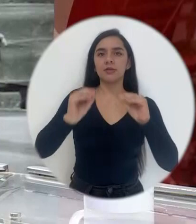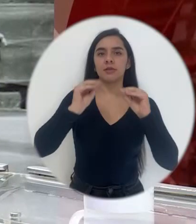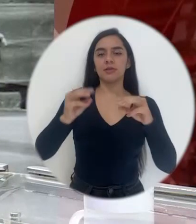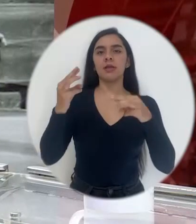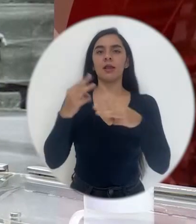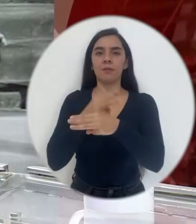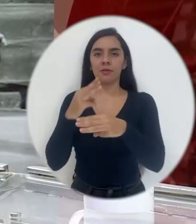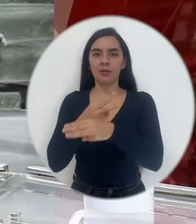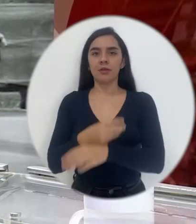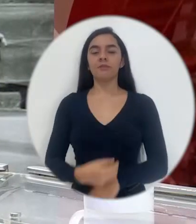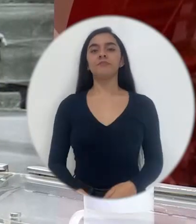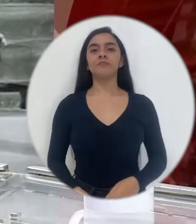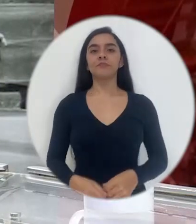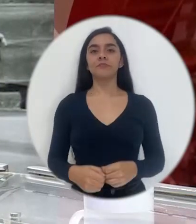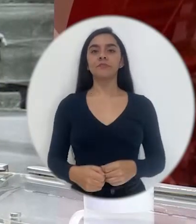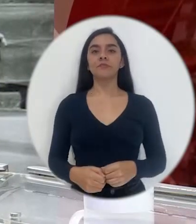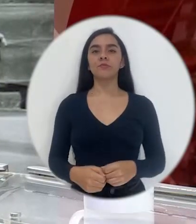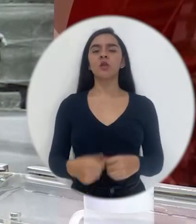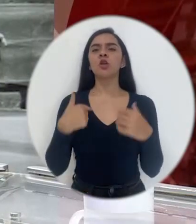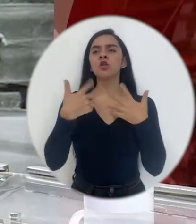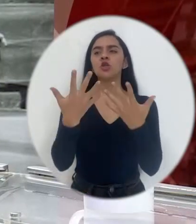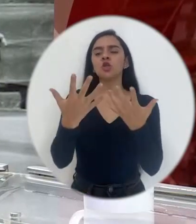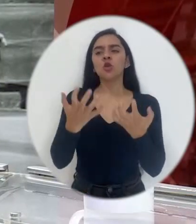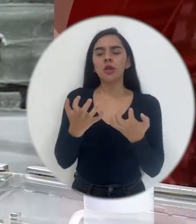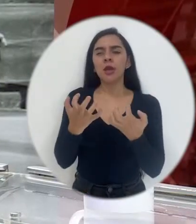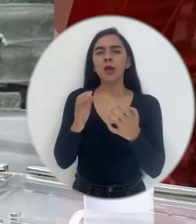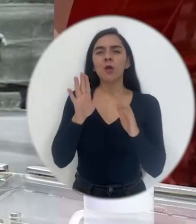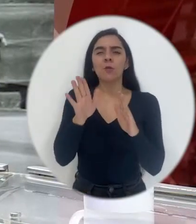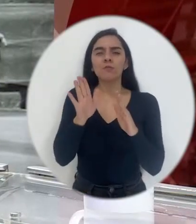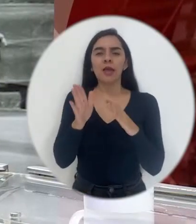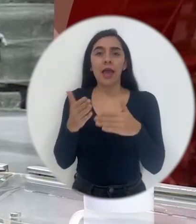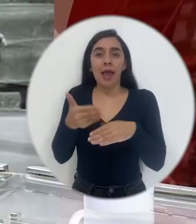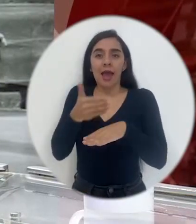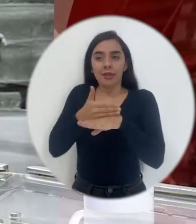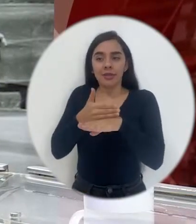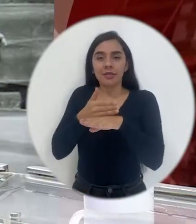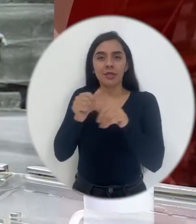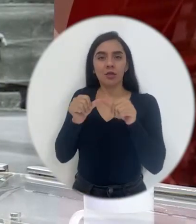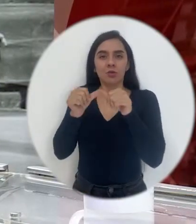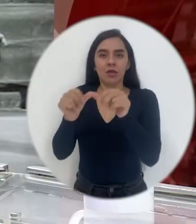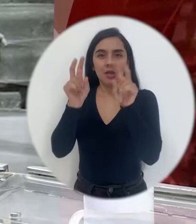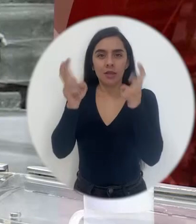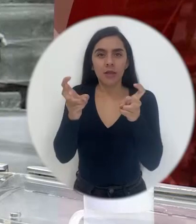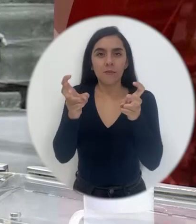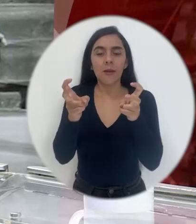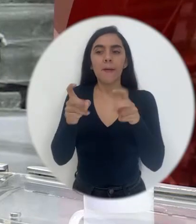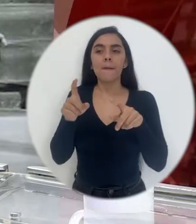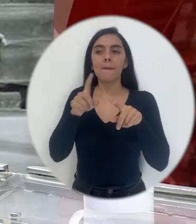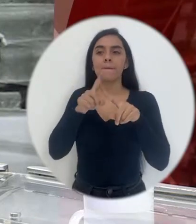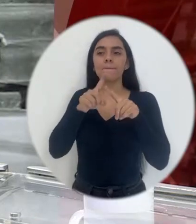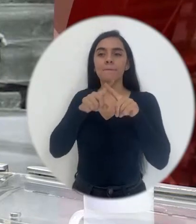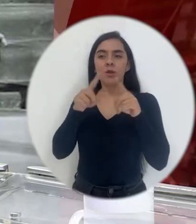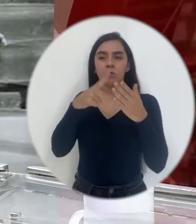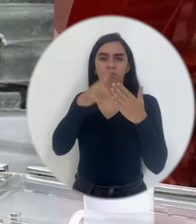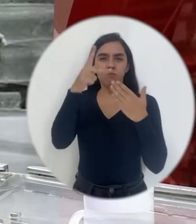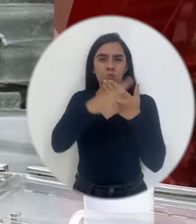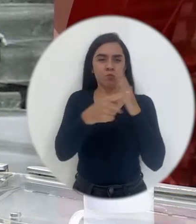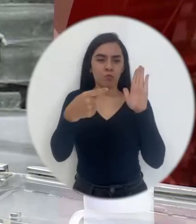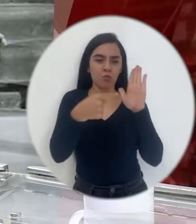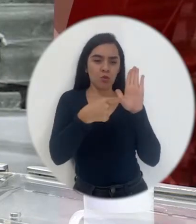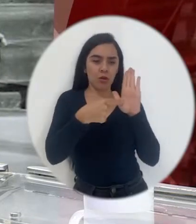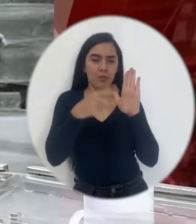enseñanza de la matemática. Quisiera detenerme antes de continuar en la reforma curricular de la matemática del 2012.